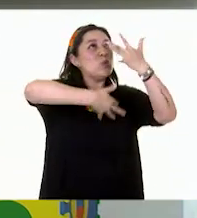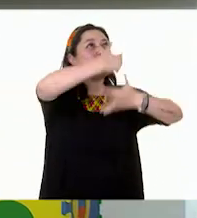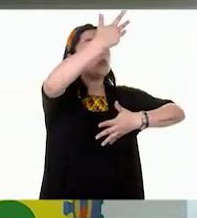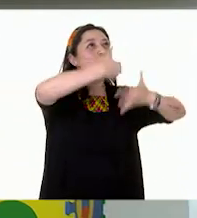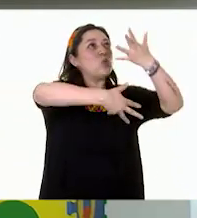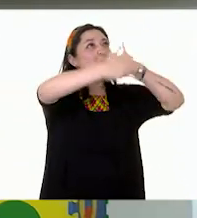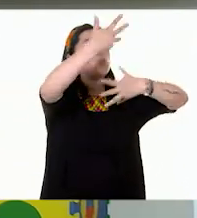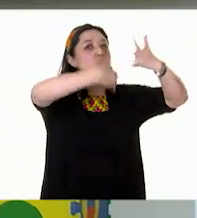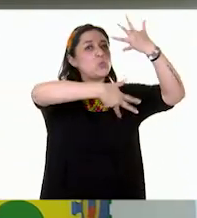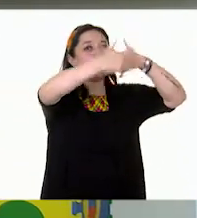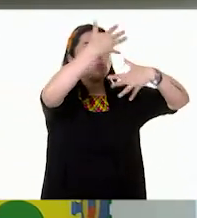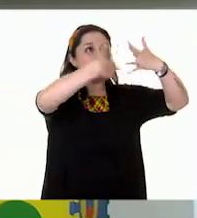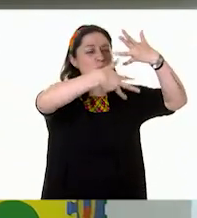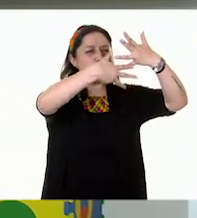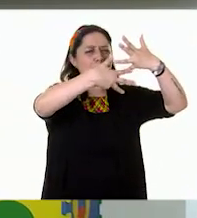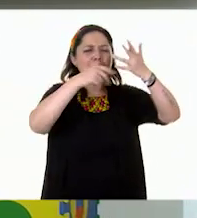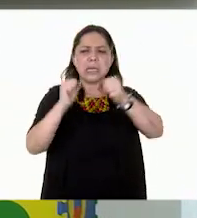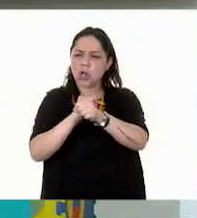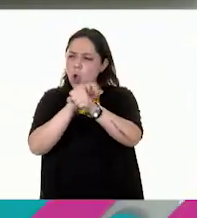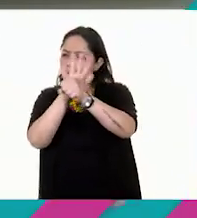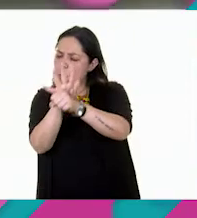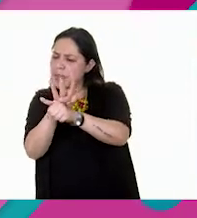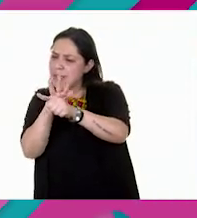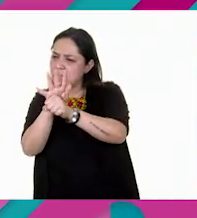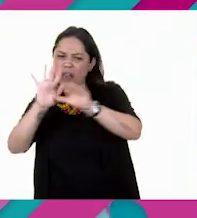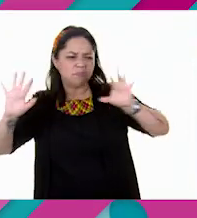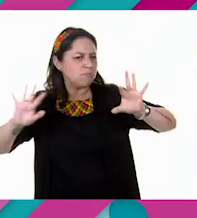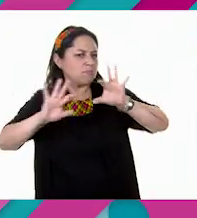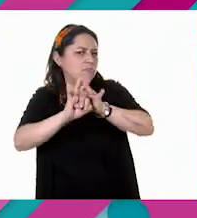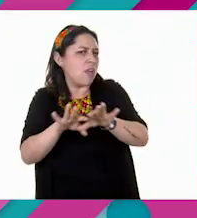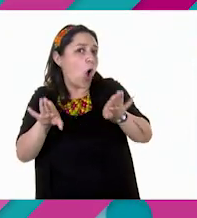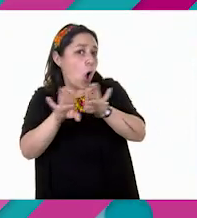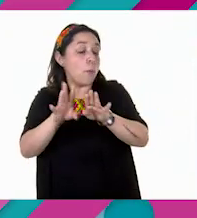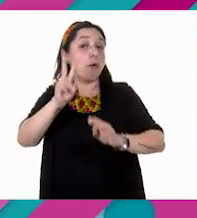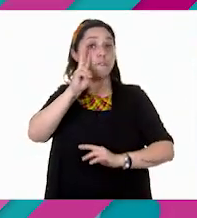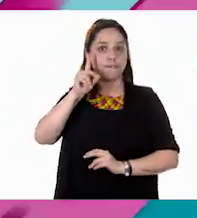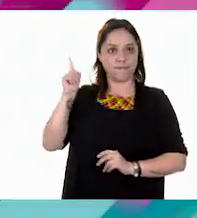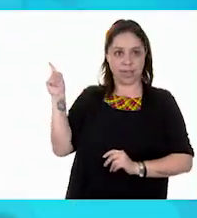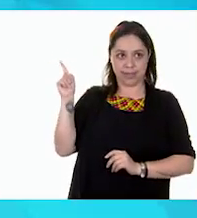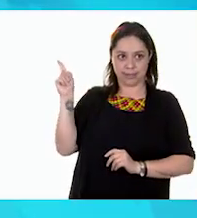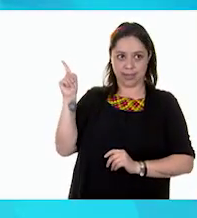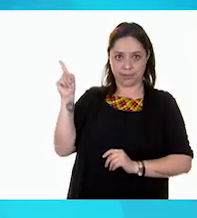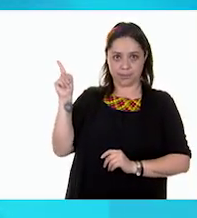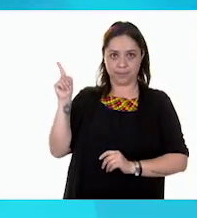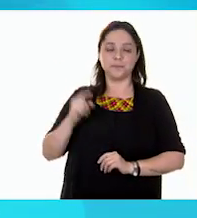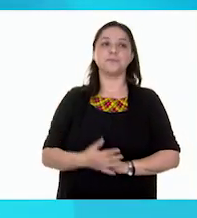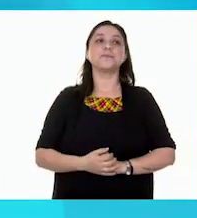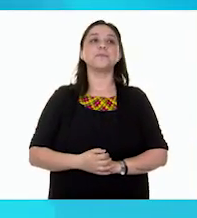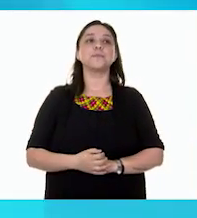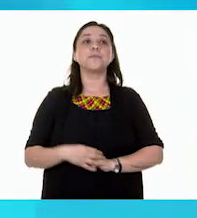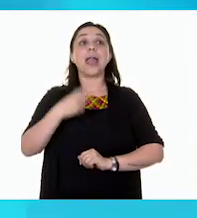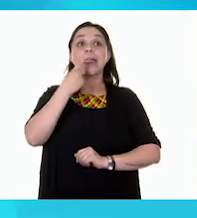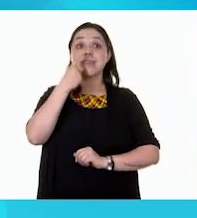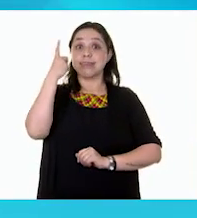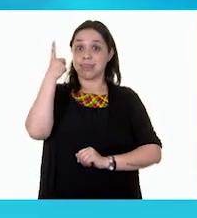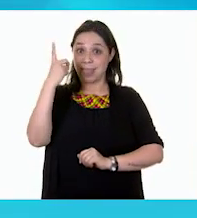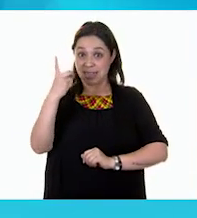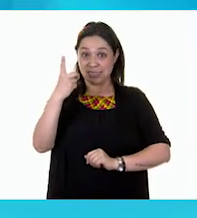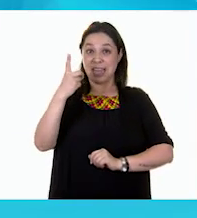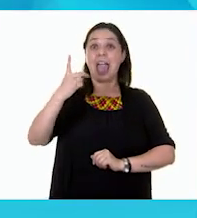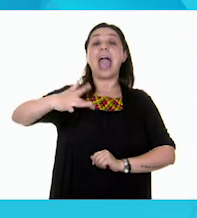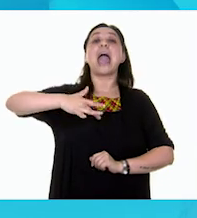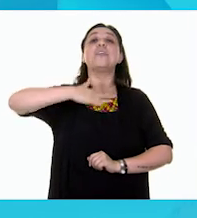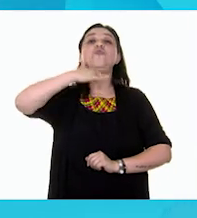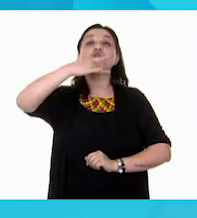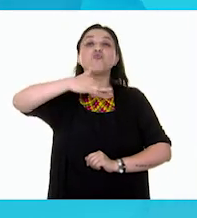enfermedad de la COVID. Mira, pon mucha atención. Sí. Solo vamos a ver esta sección que dice que la mala calidad